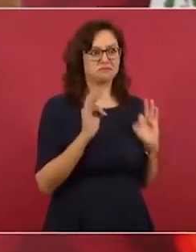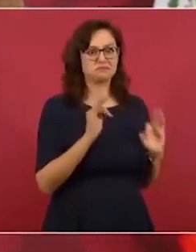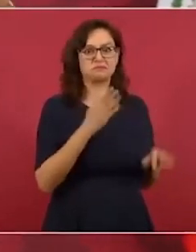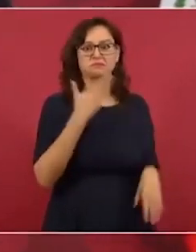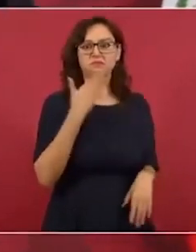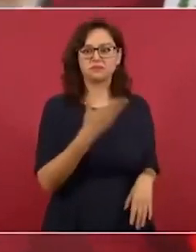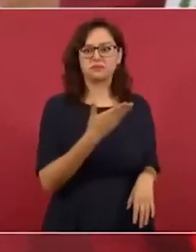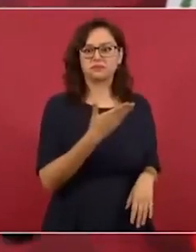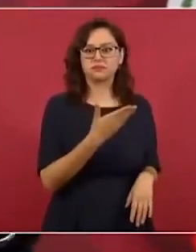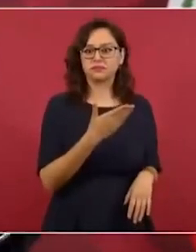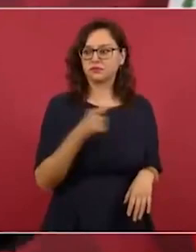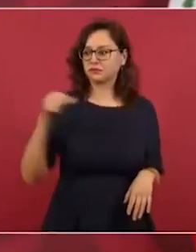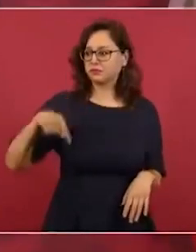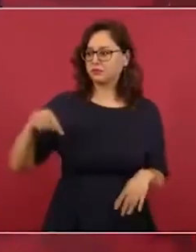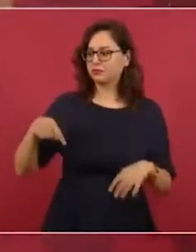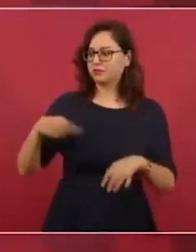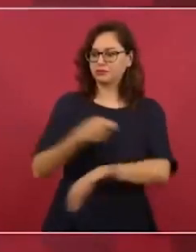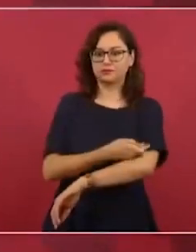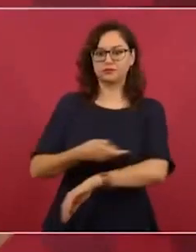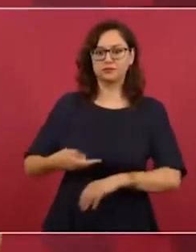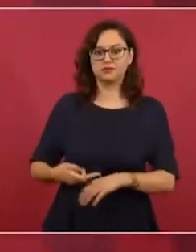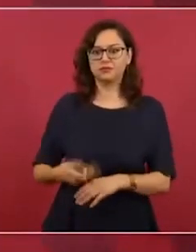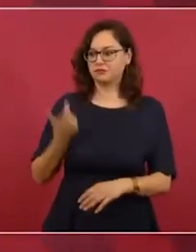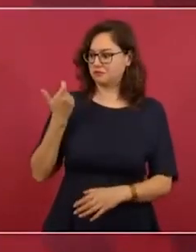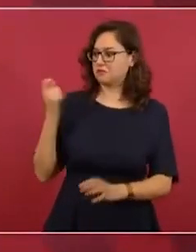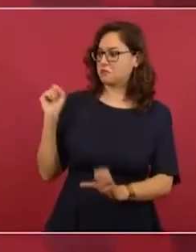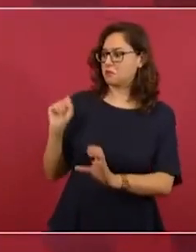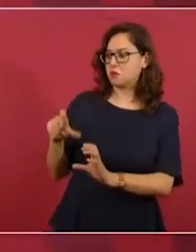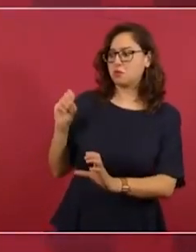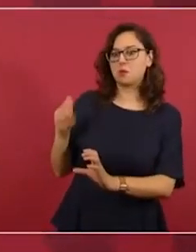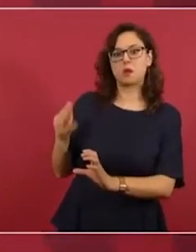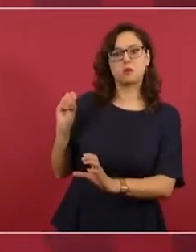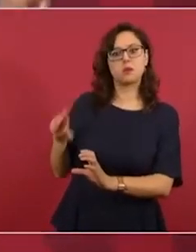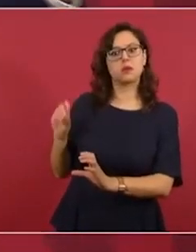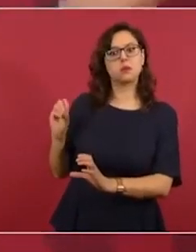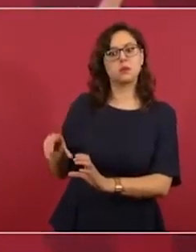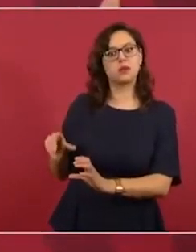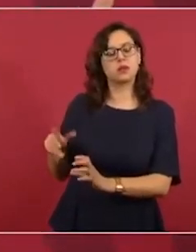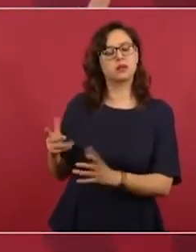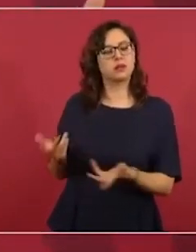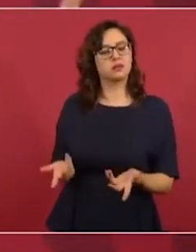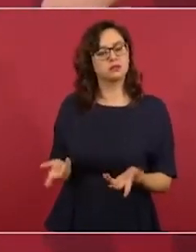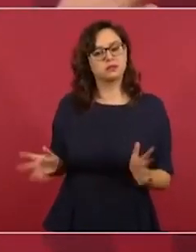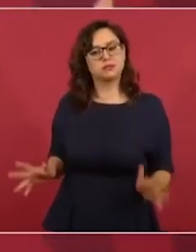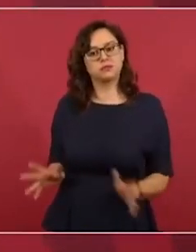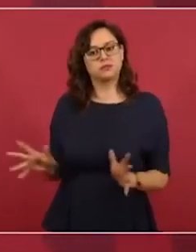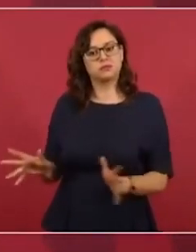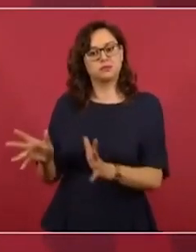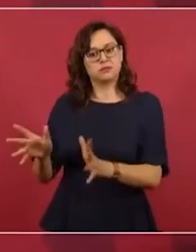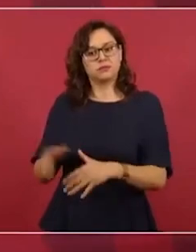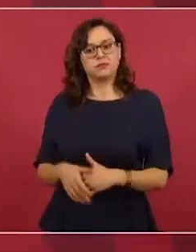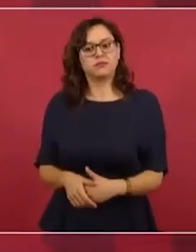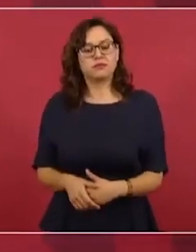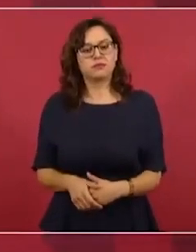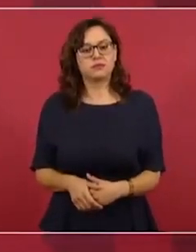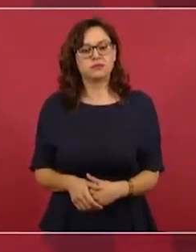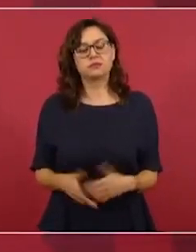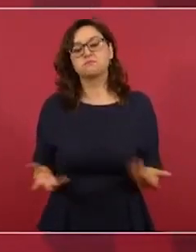y además por si fuese poco porque imagínense si se hubiesen quedado aquí